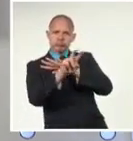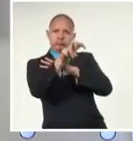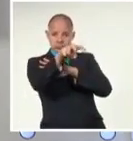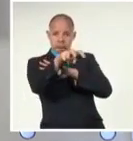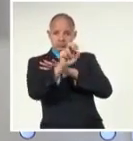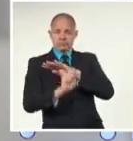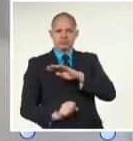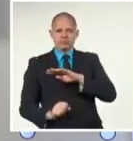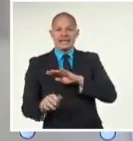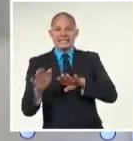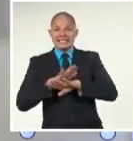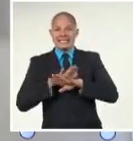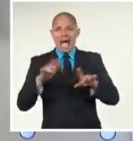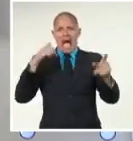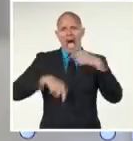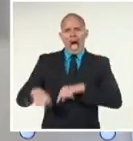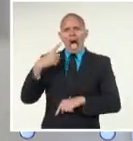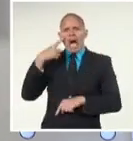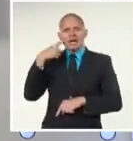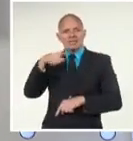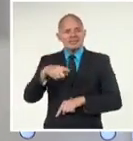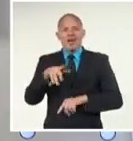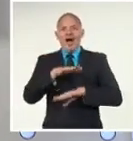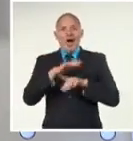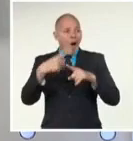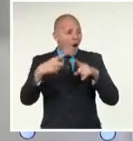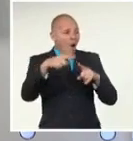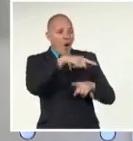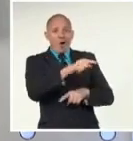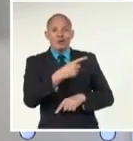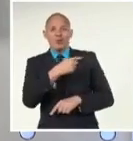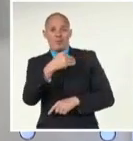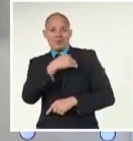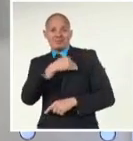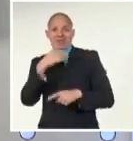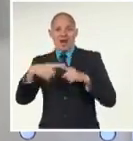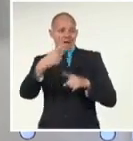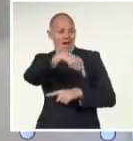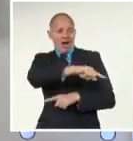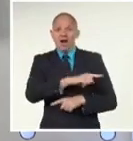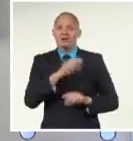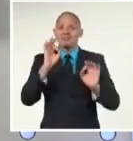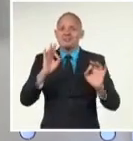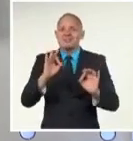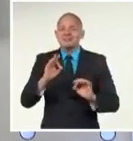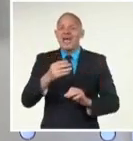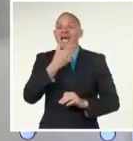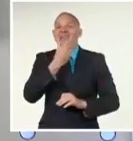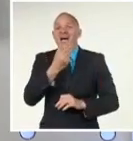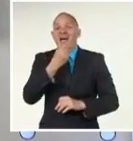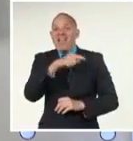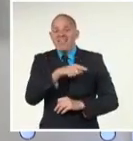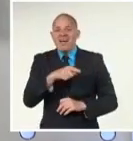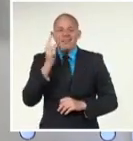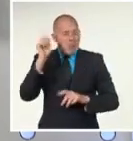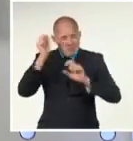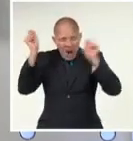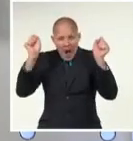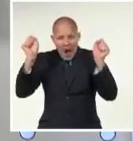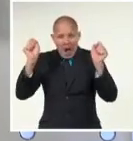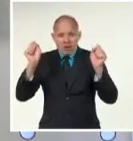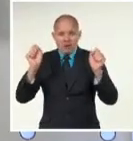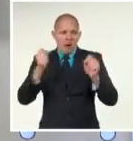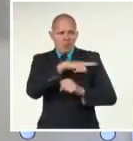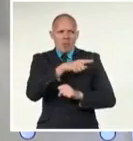por primera vez vieron cómo se burlaba la seguridad de su cárcel de máxima seguridad, conocida como la Caja Fuerte. En cuanto a los medios